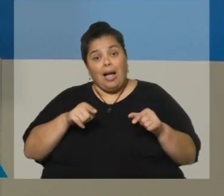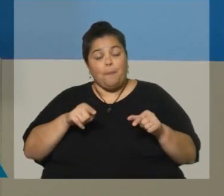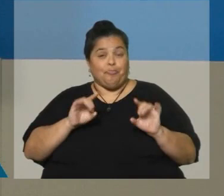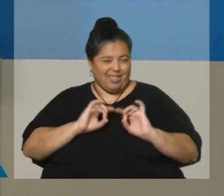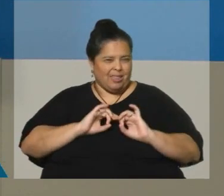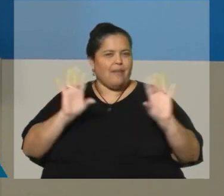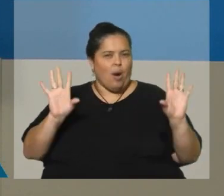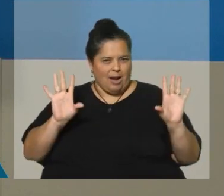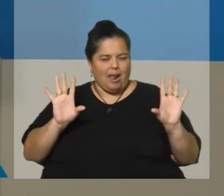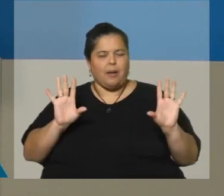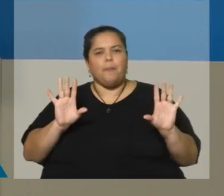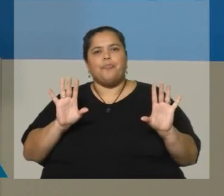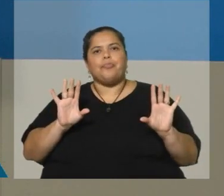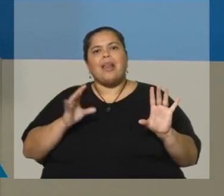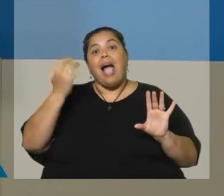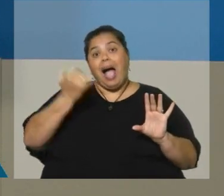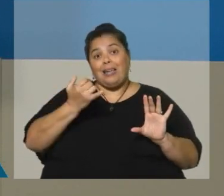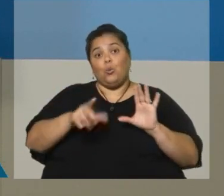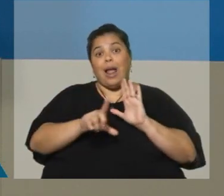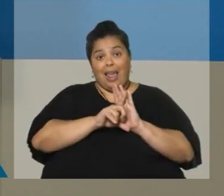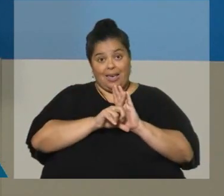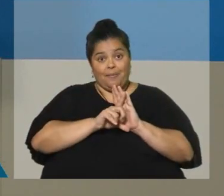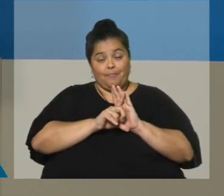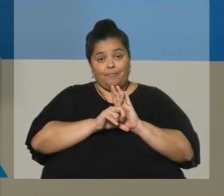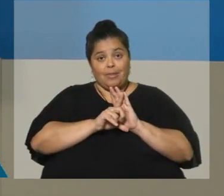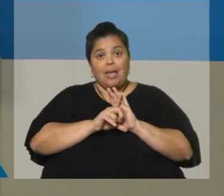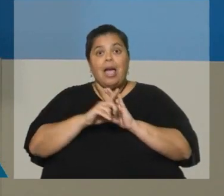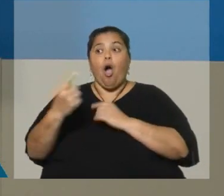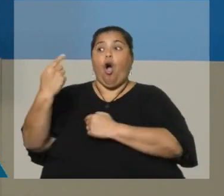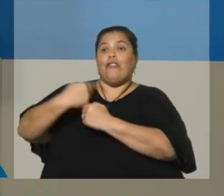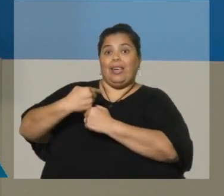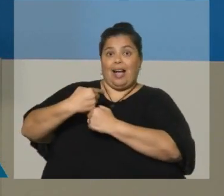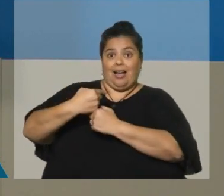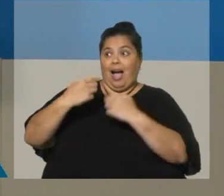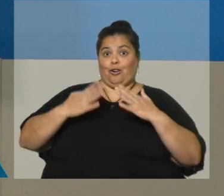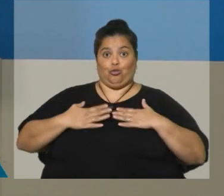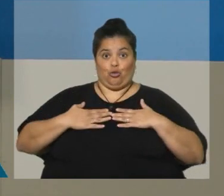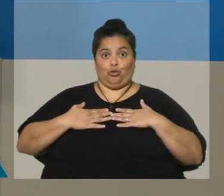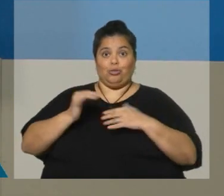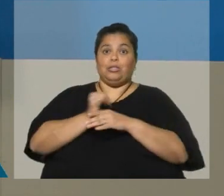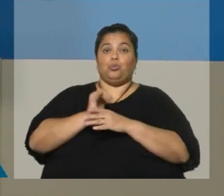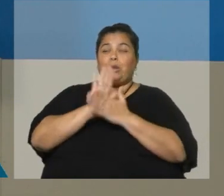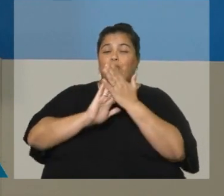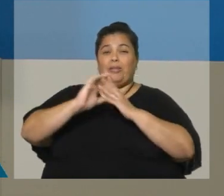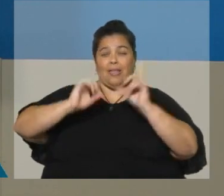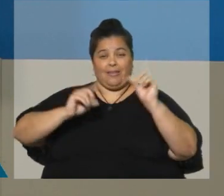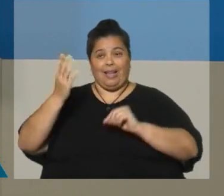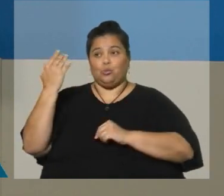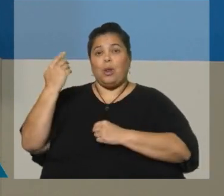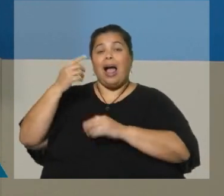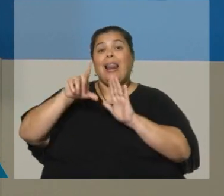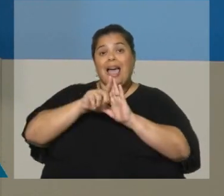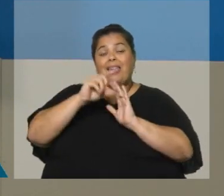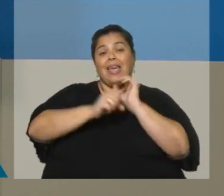es que existe una ley que obliga al Instituto Nacional de Estadística a preguntarla. Es una ley del año 2018 que